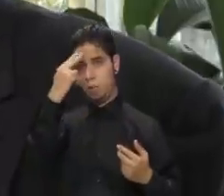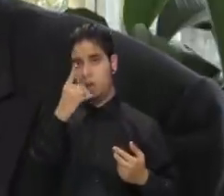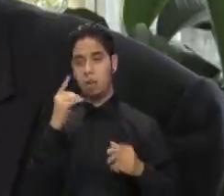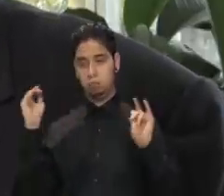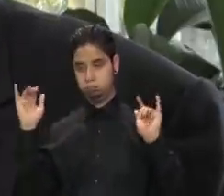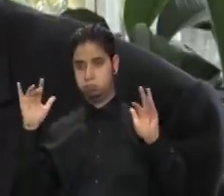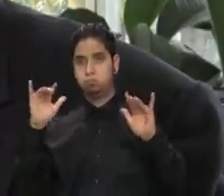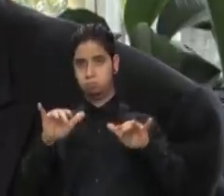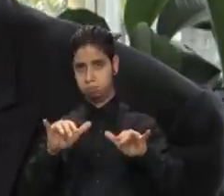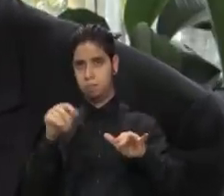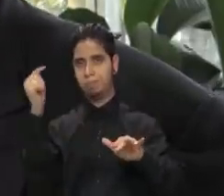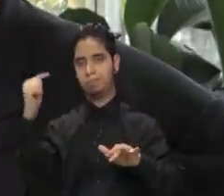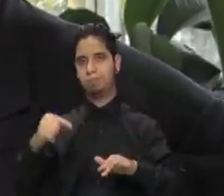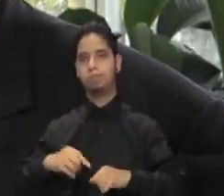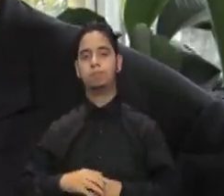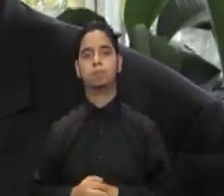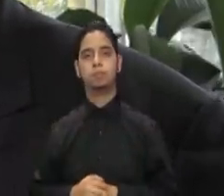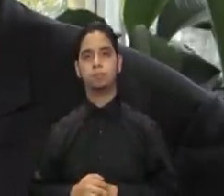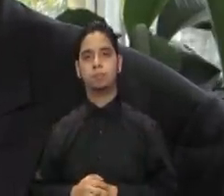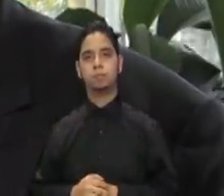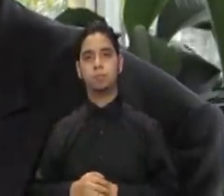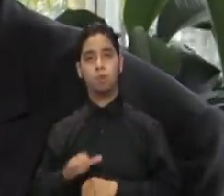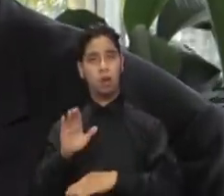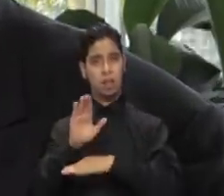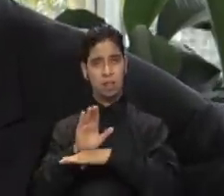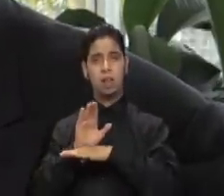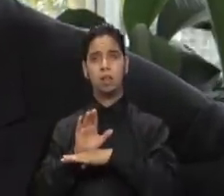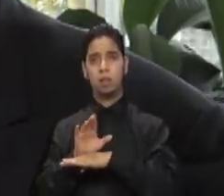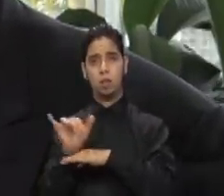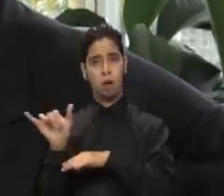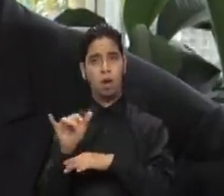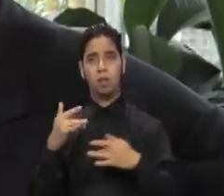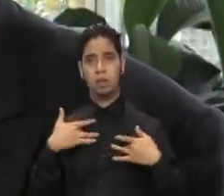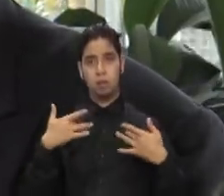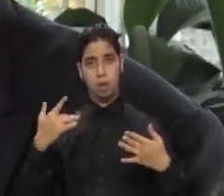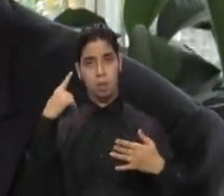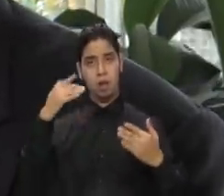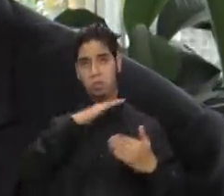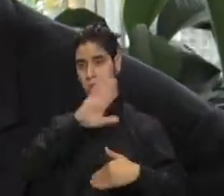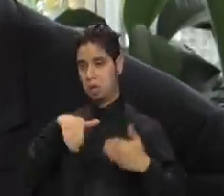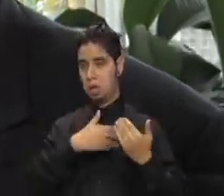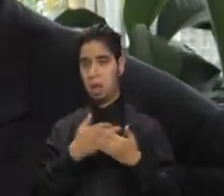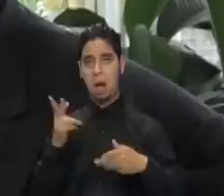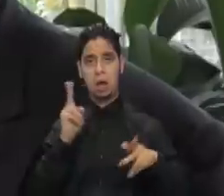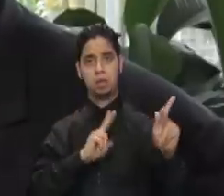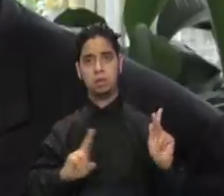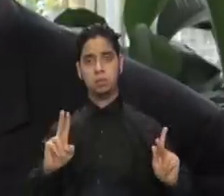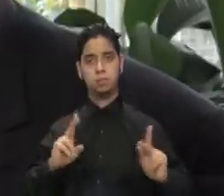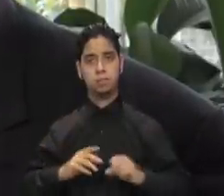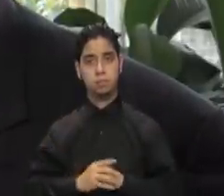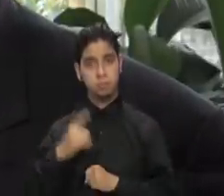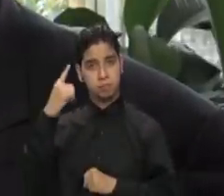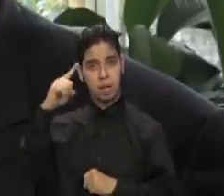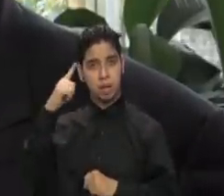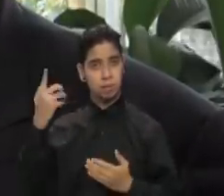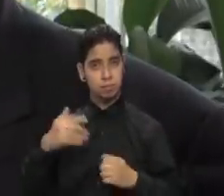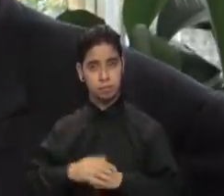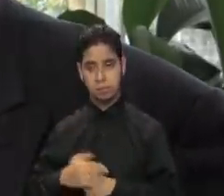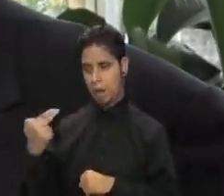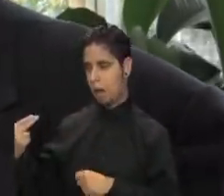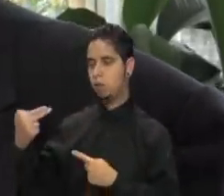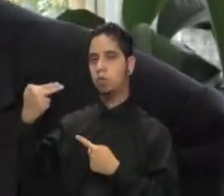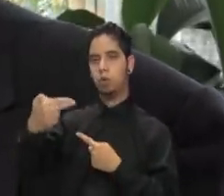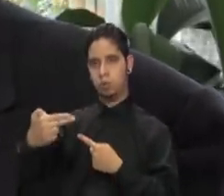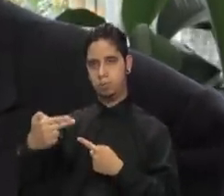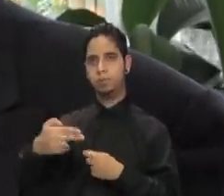Por la tarde vamos a tener una actividad que también está abierta al público, que es sobre la historia de los 135 años de historia